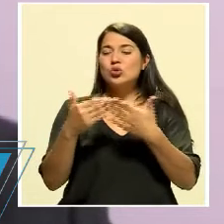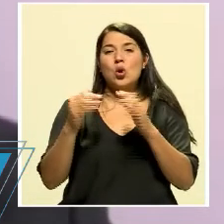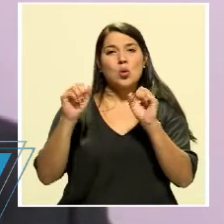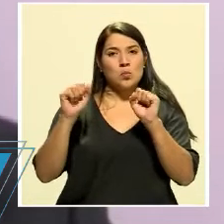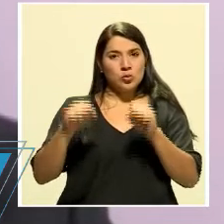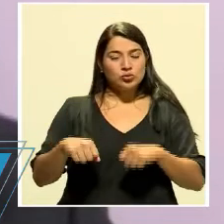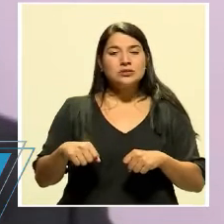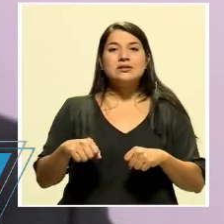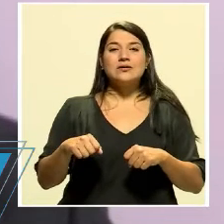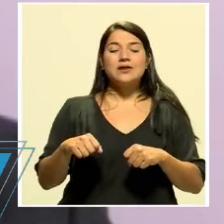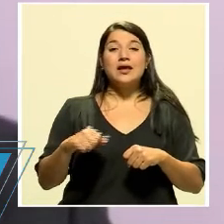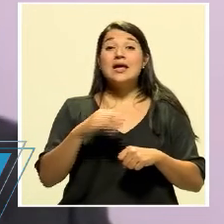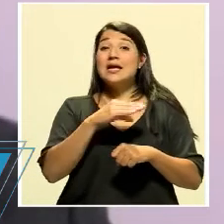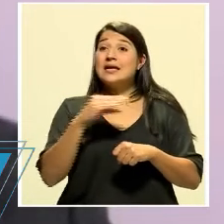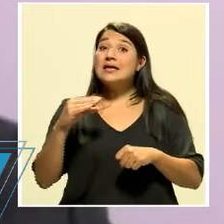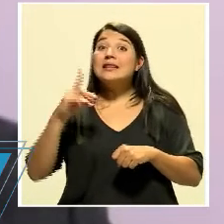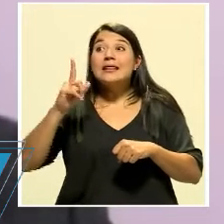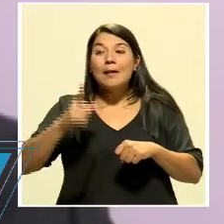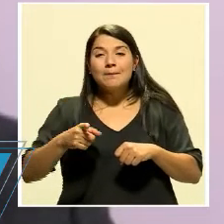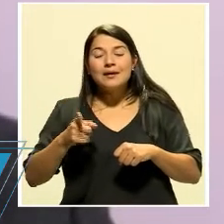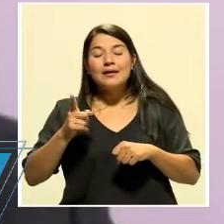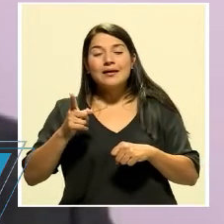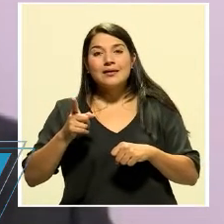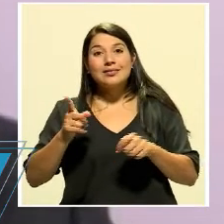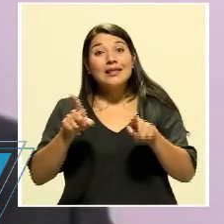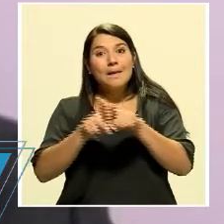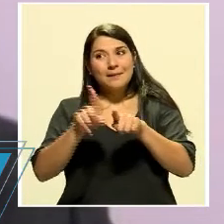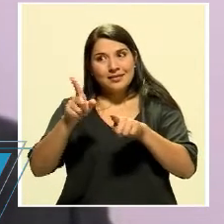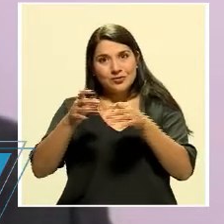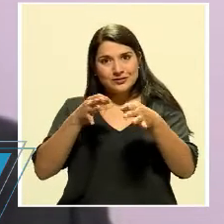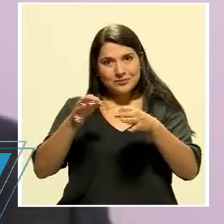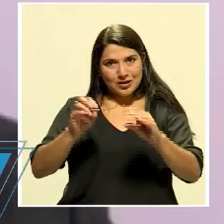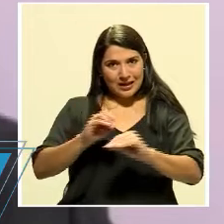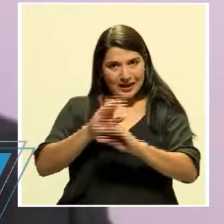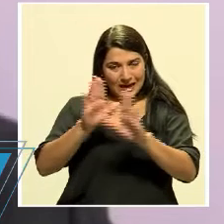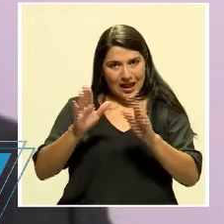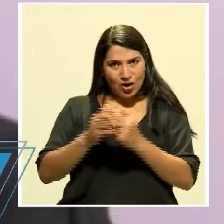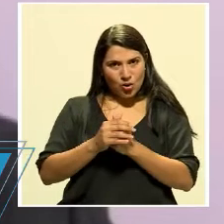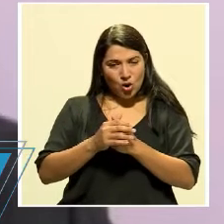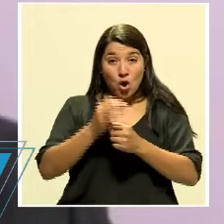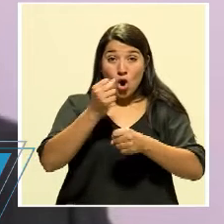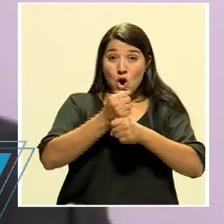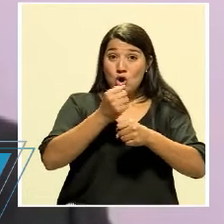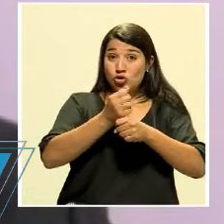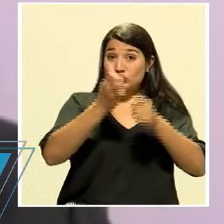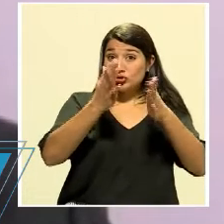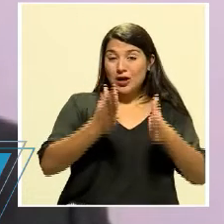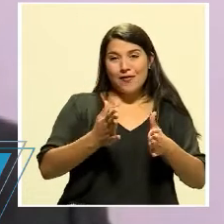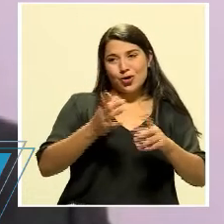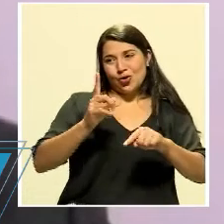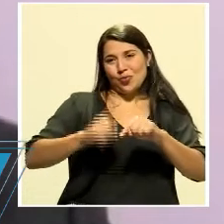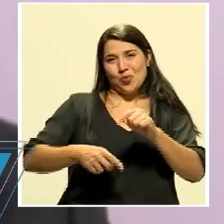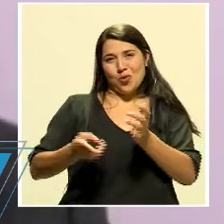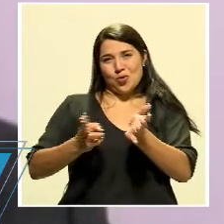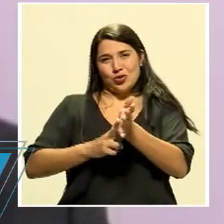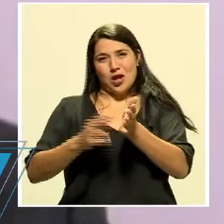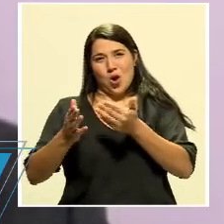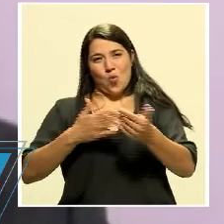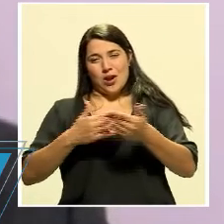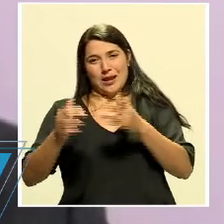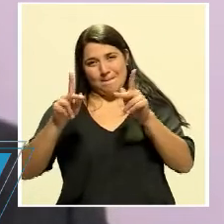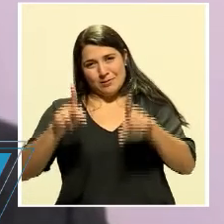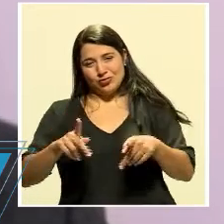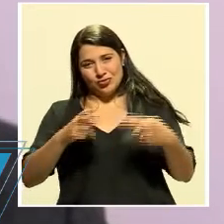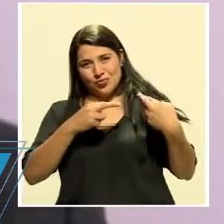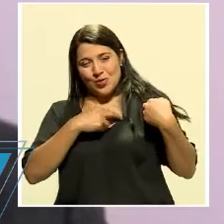esto ha habido, y también hay que ser claros de que, por ejemplo, el mismo personal, no puede ser también cualquier persona que usted pone ahí a hacer esas investigaciones,